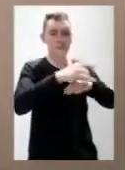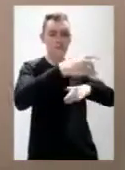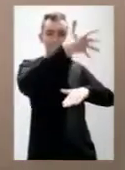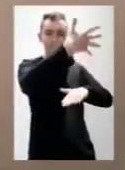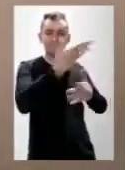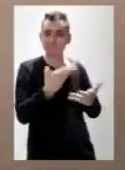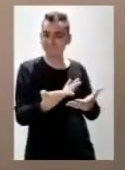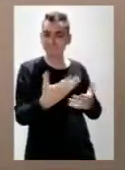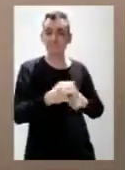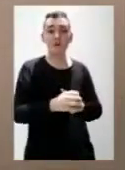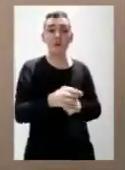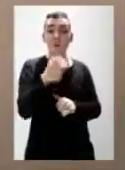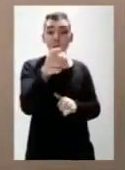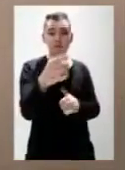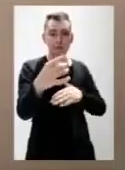registro?